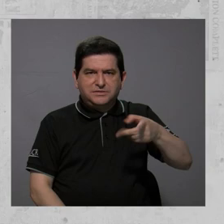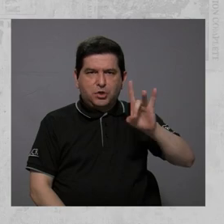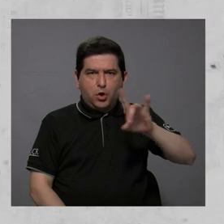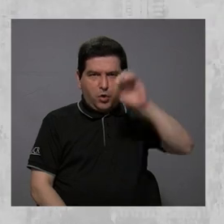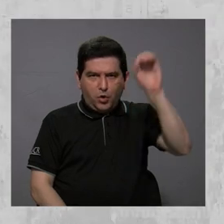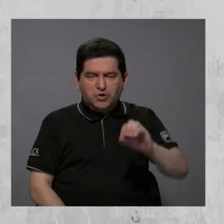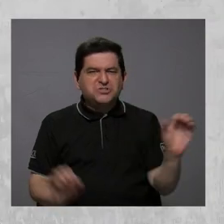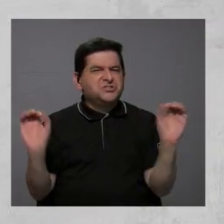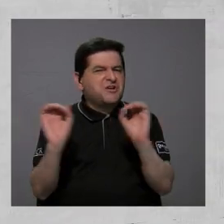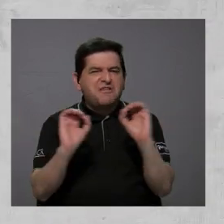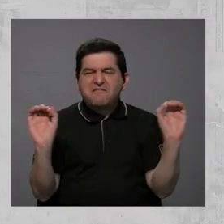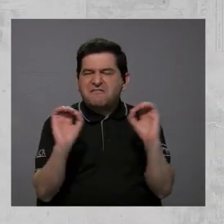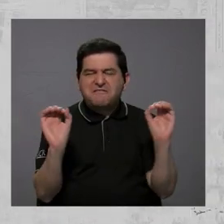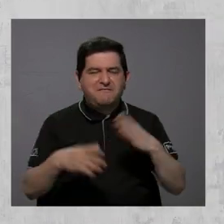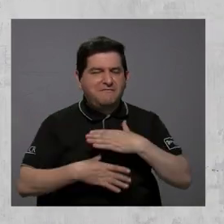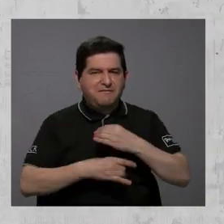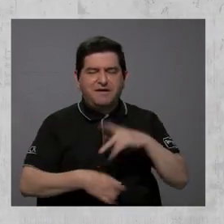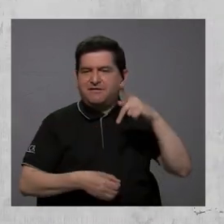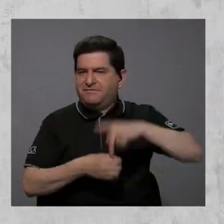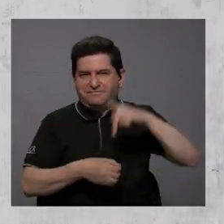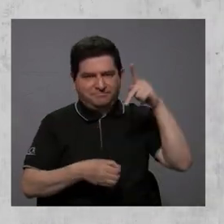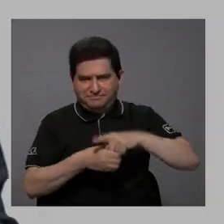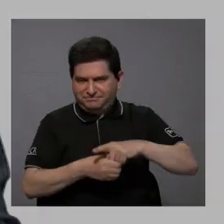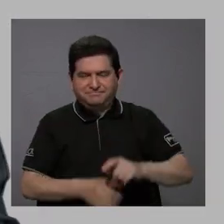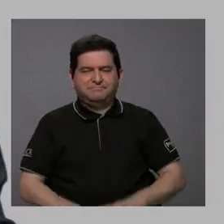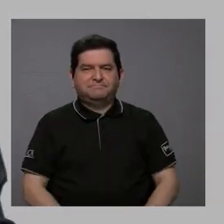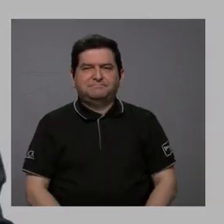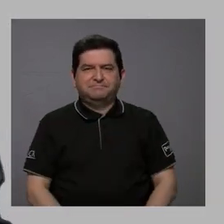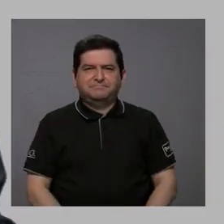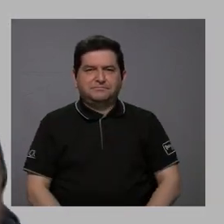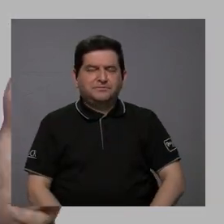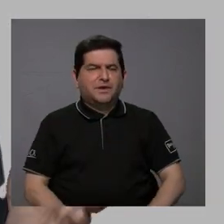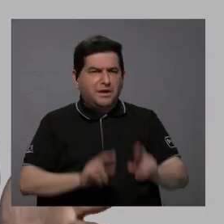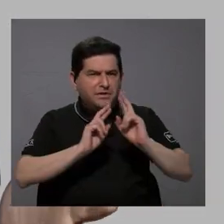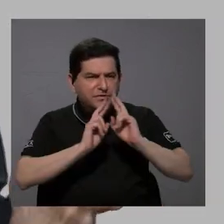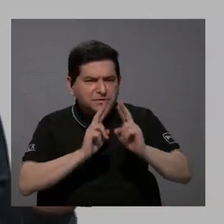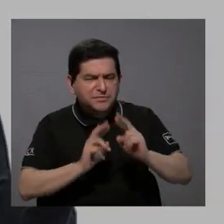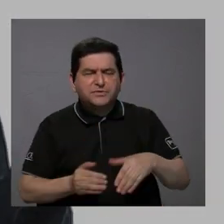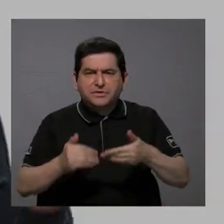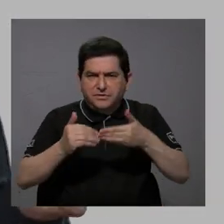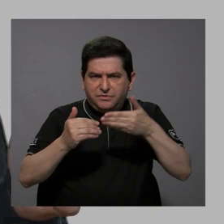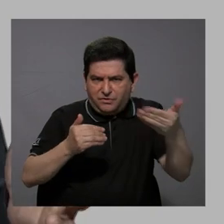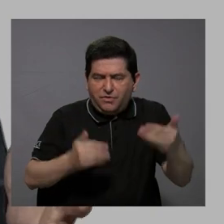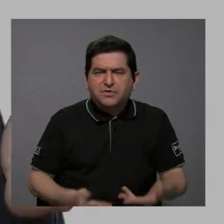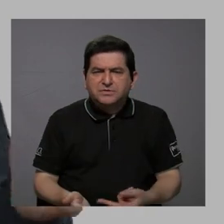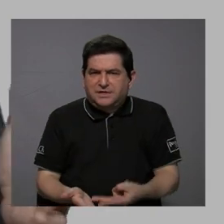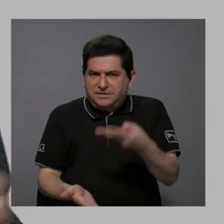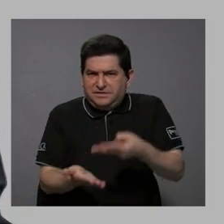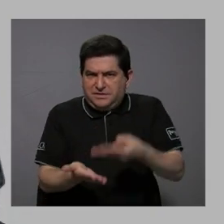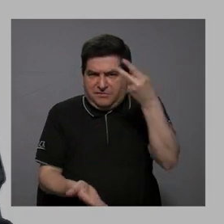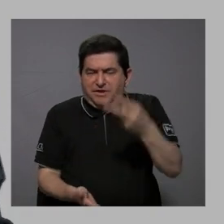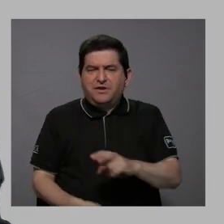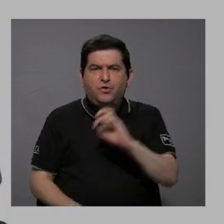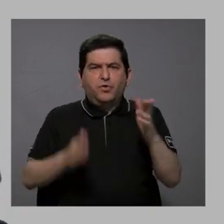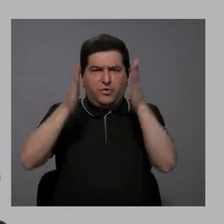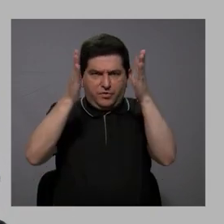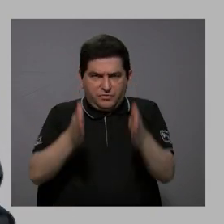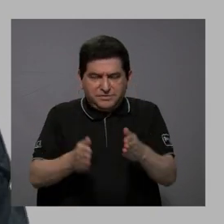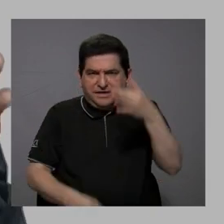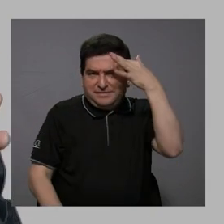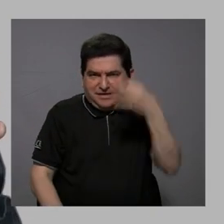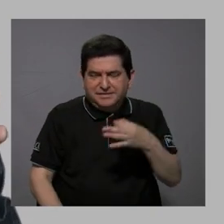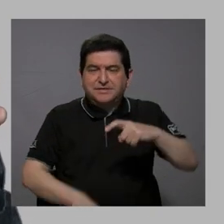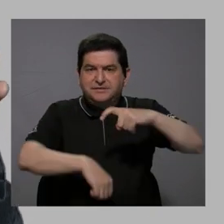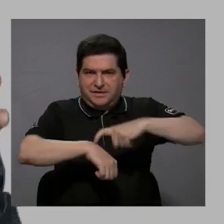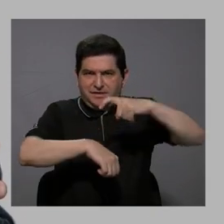% nada de interés por participar. Consultados por los aspectos que más valoran las y los costarricenses